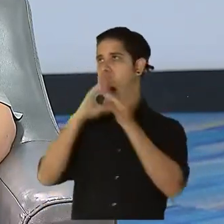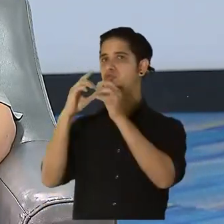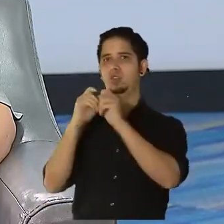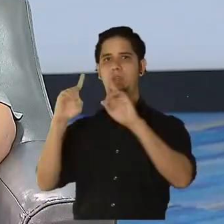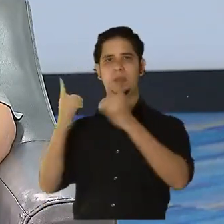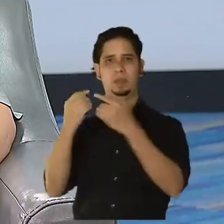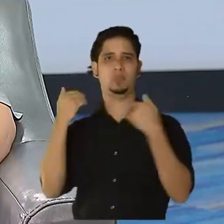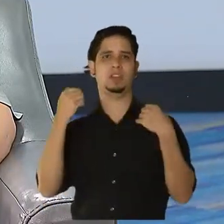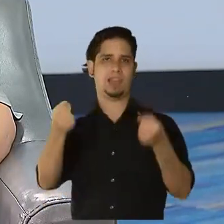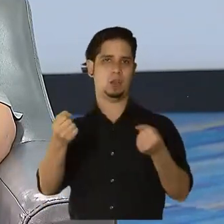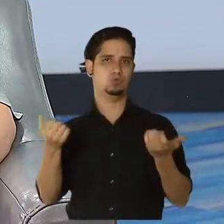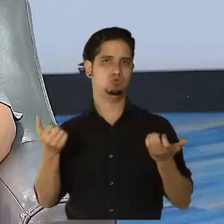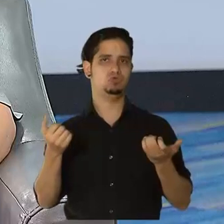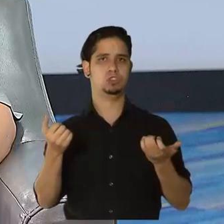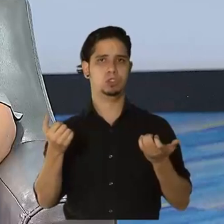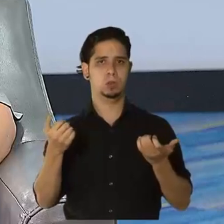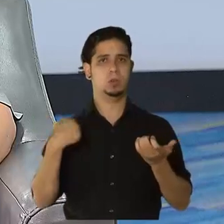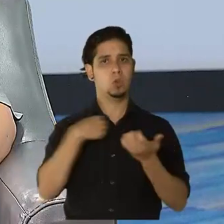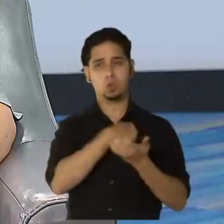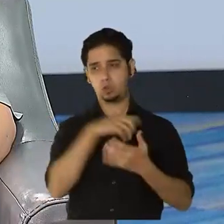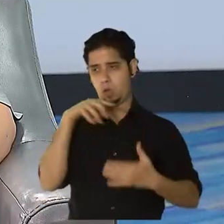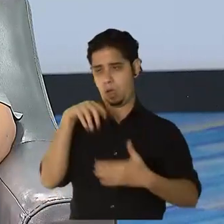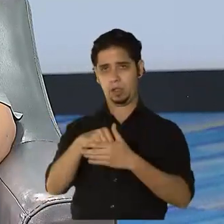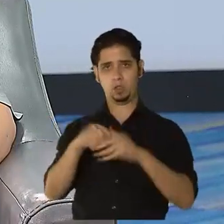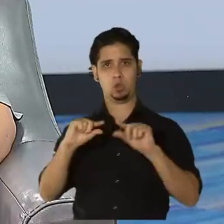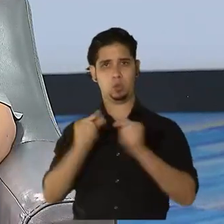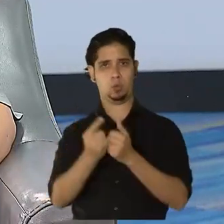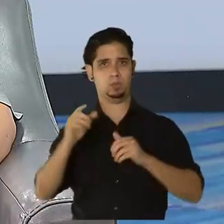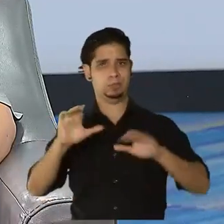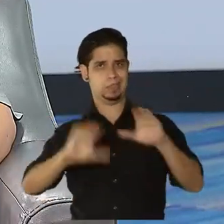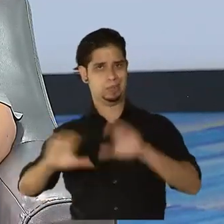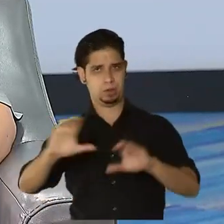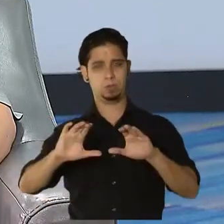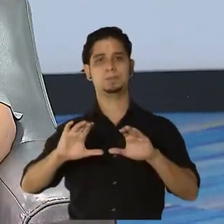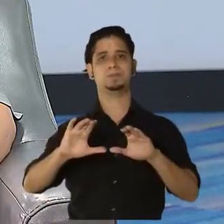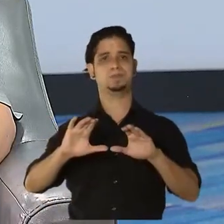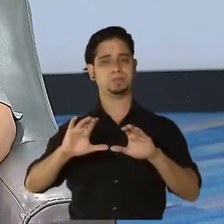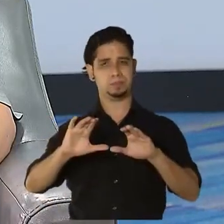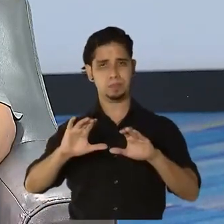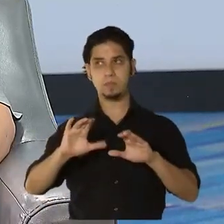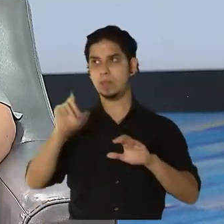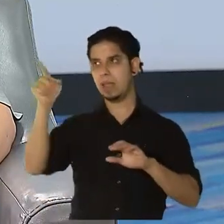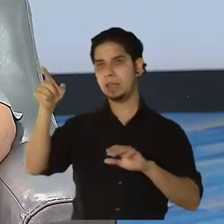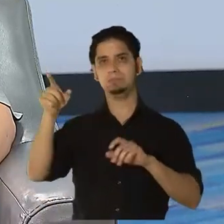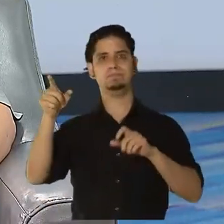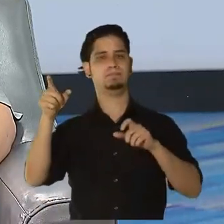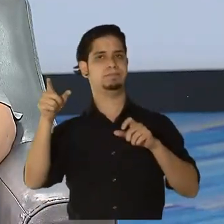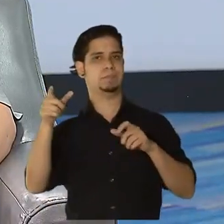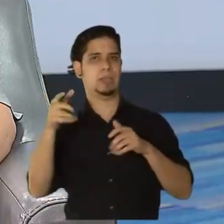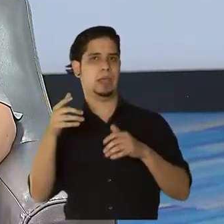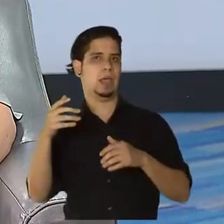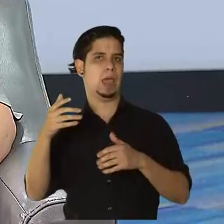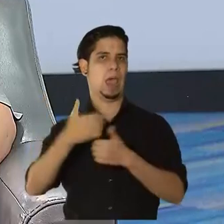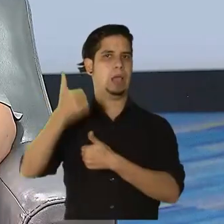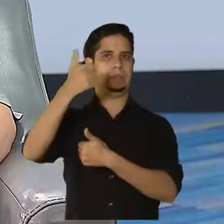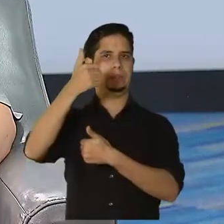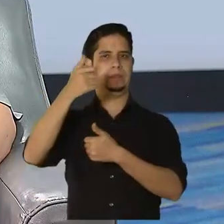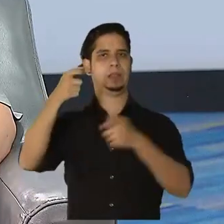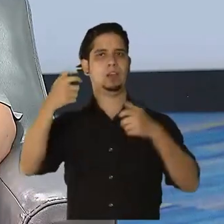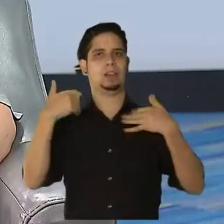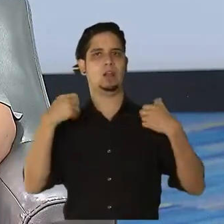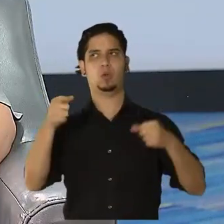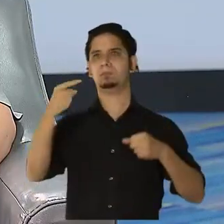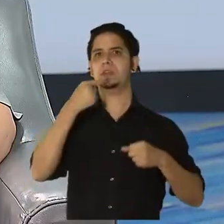y estamos en la coalición científica. El secretario ha dicho que no tiene problemas en dar esa